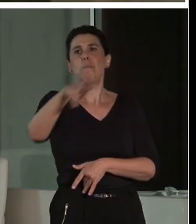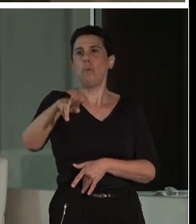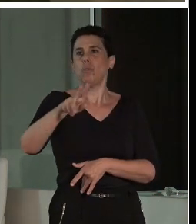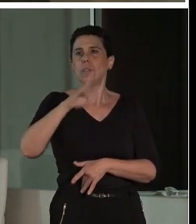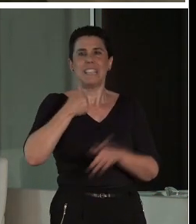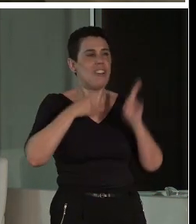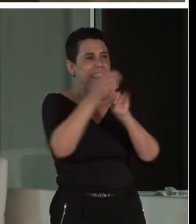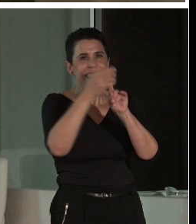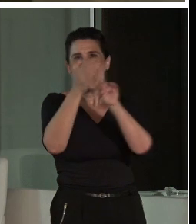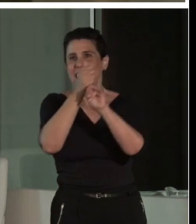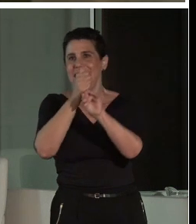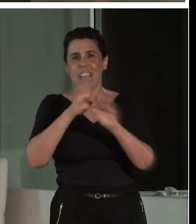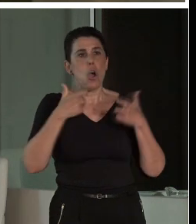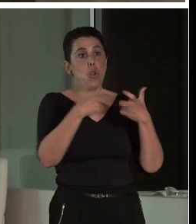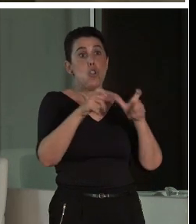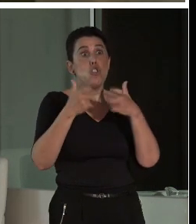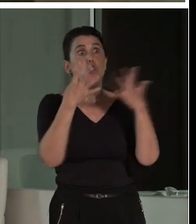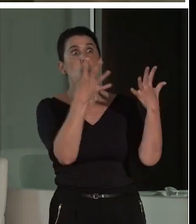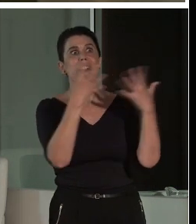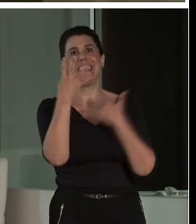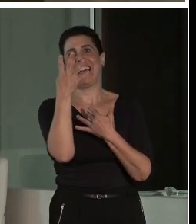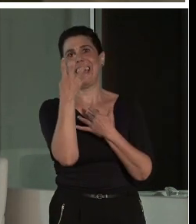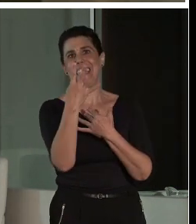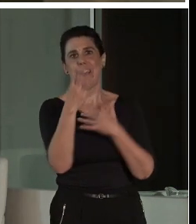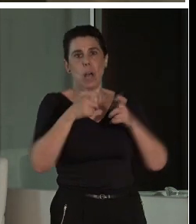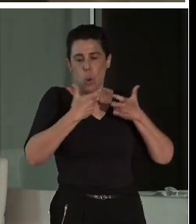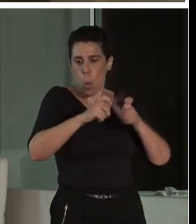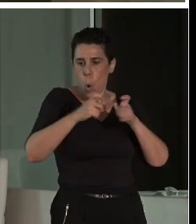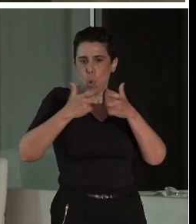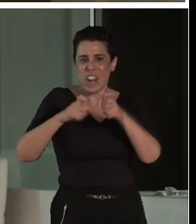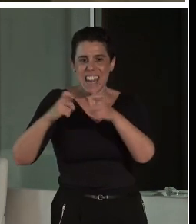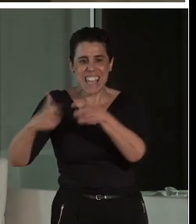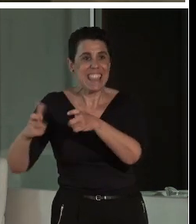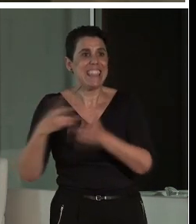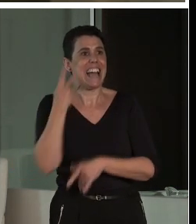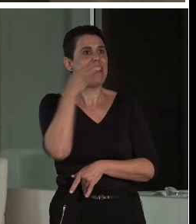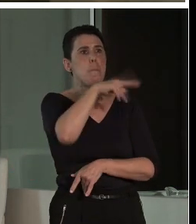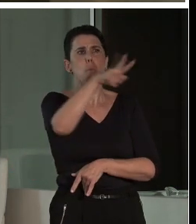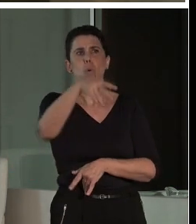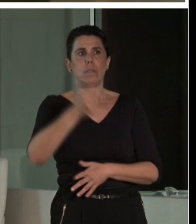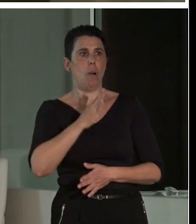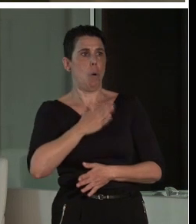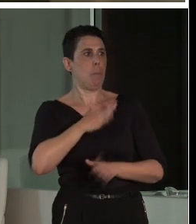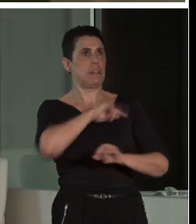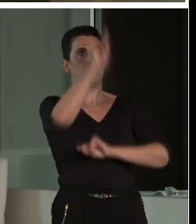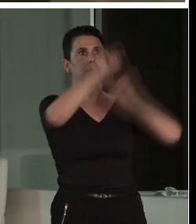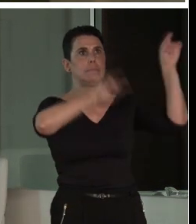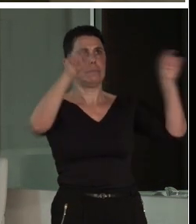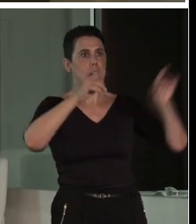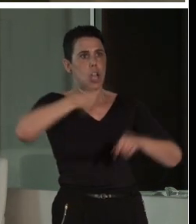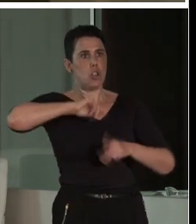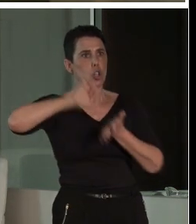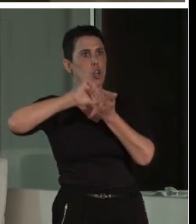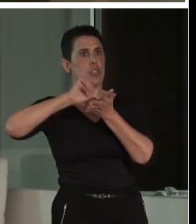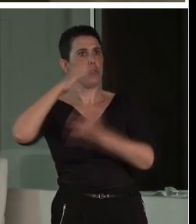unidades museográficas en un patrimonio disperso. Nosotros no somos Cáceres, no somos